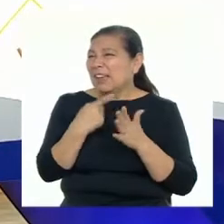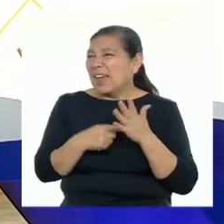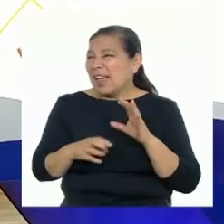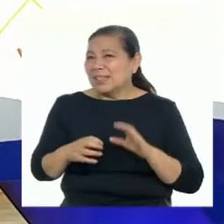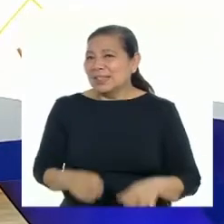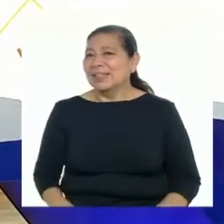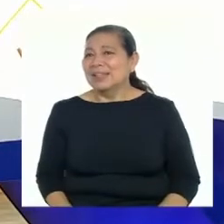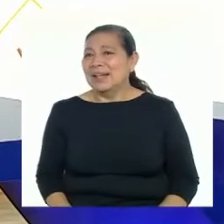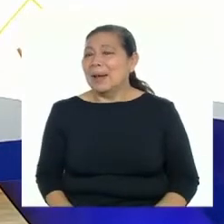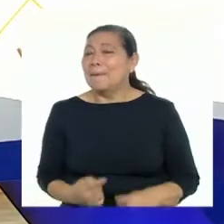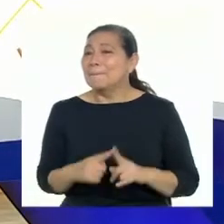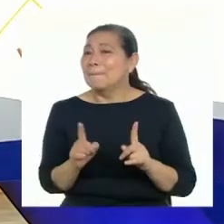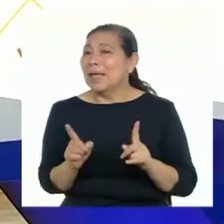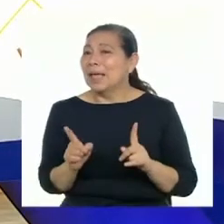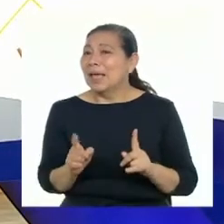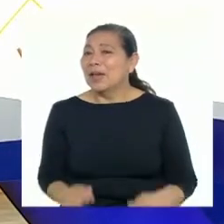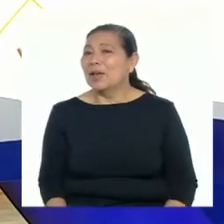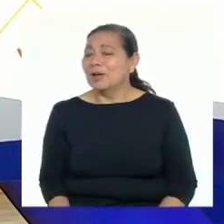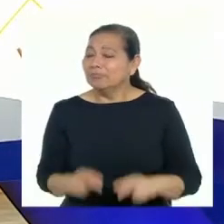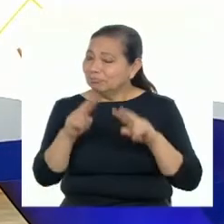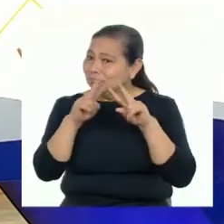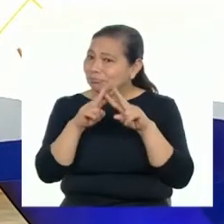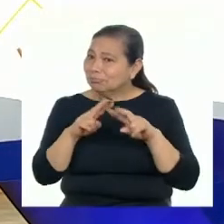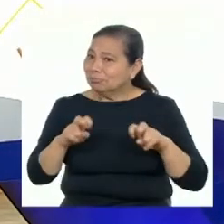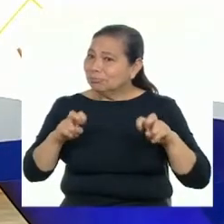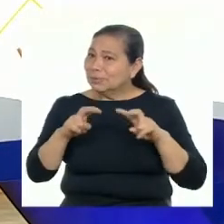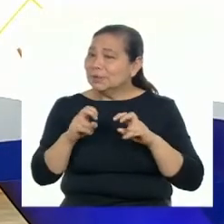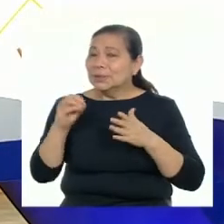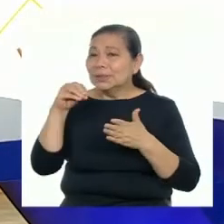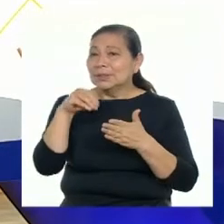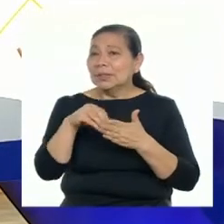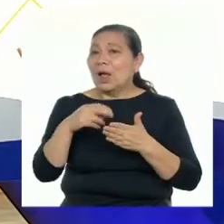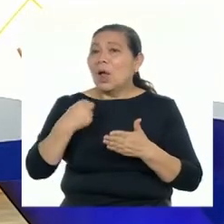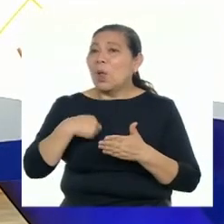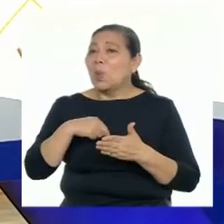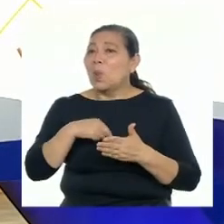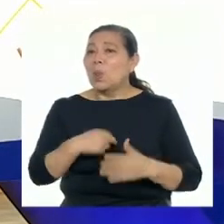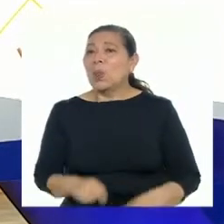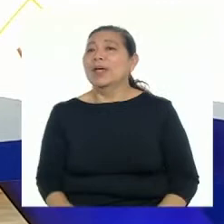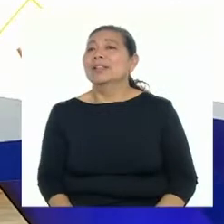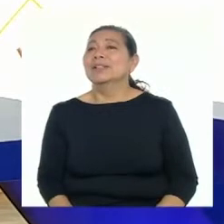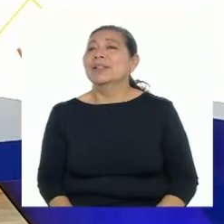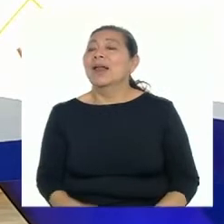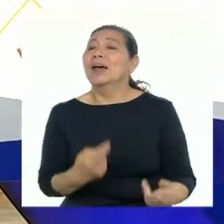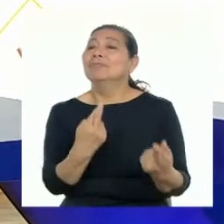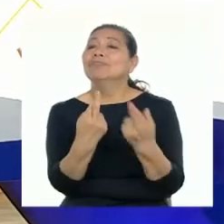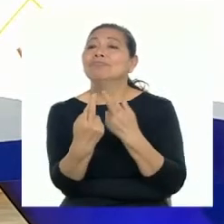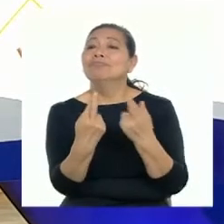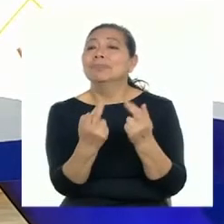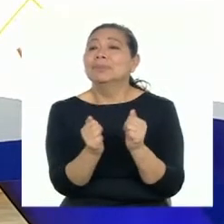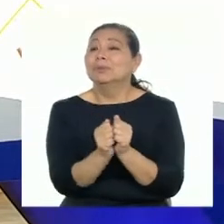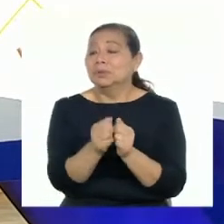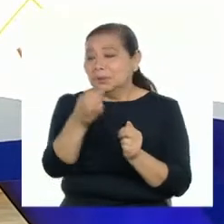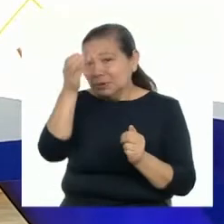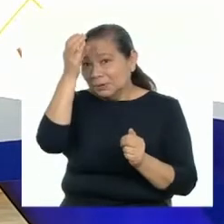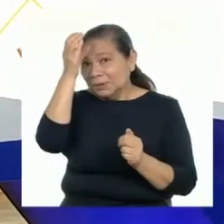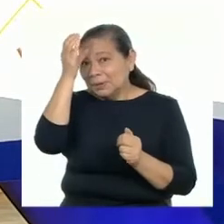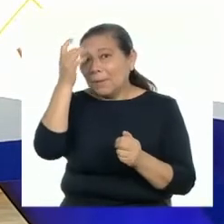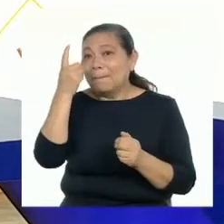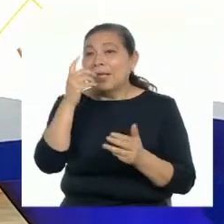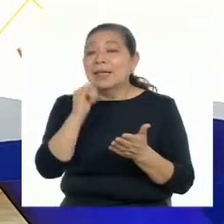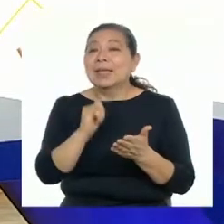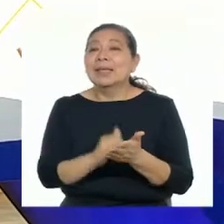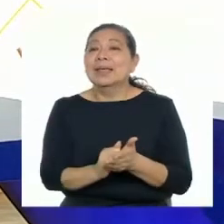¿Saben En actividad de hoy, analizaremos las metas planteadas en nuestro proyecto, la relación que tienen con nuestras capacidades y